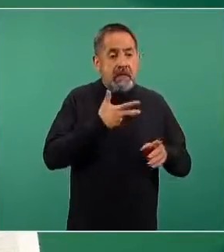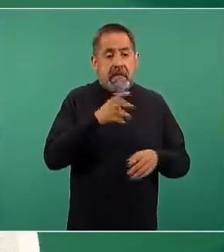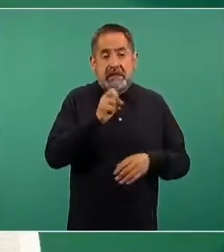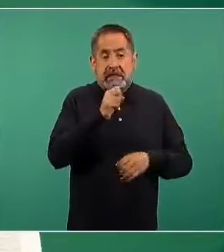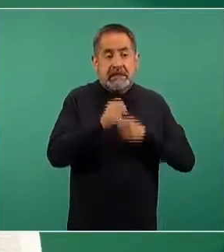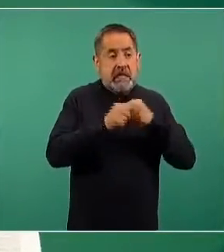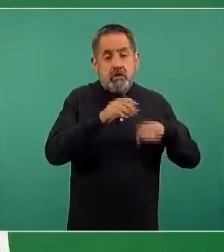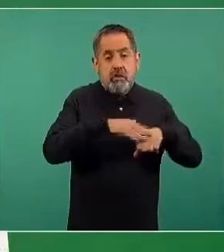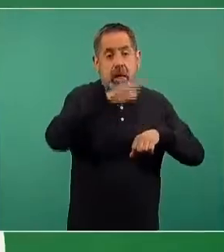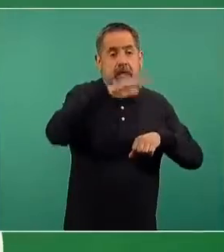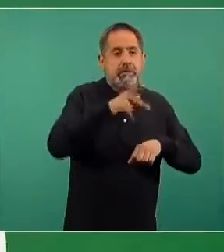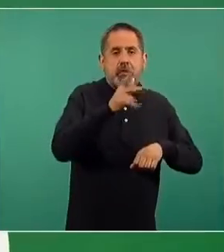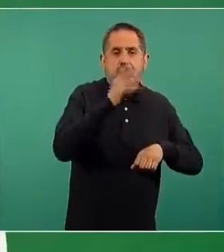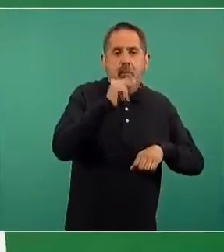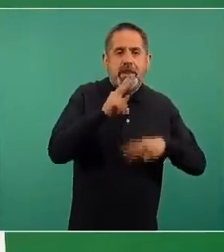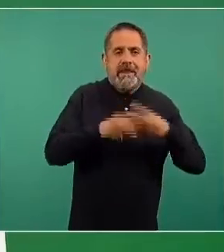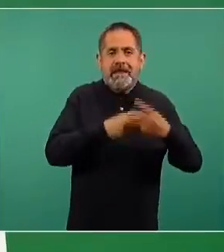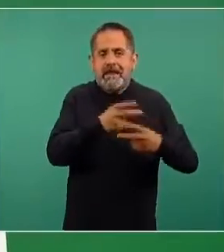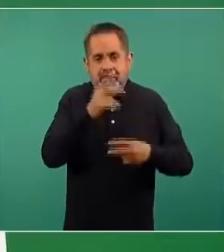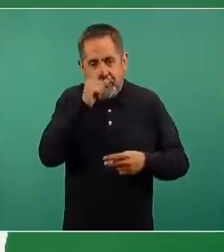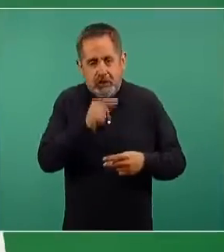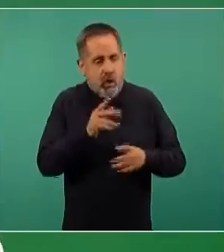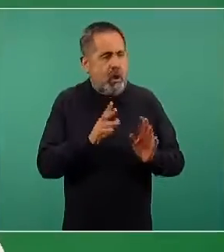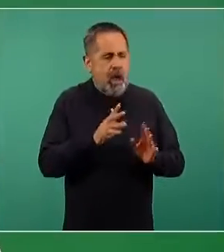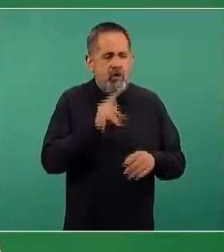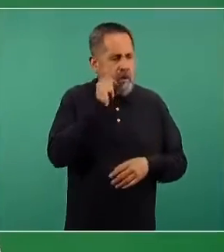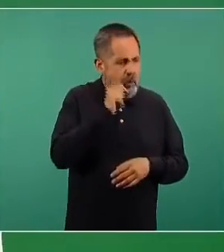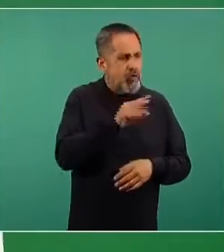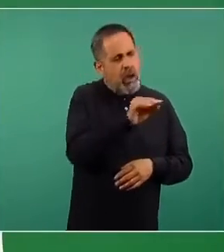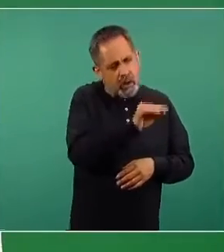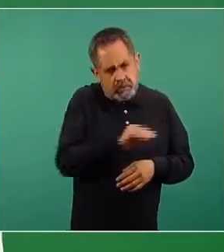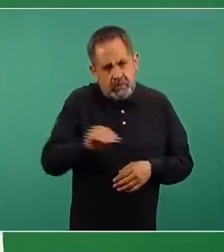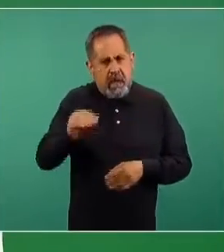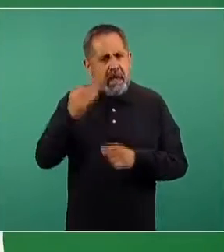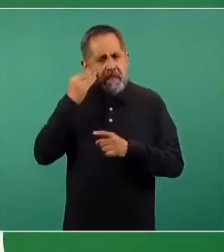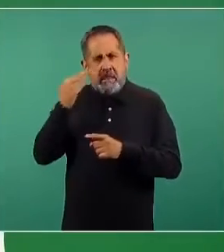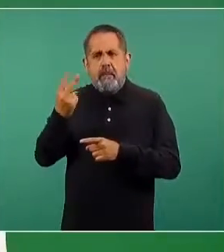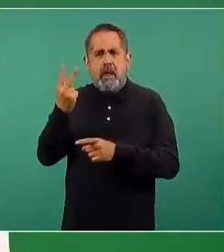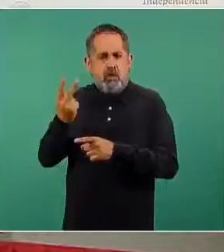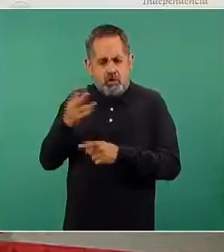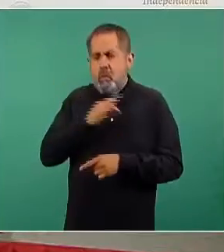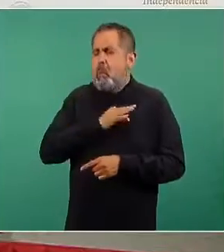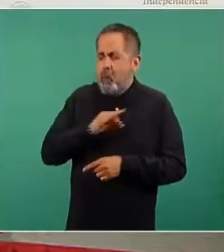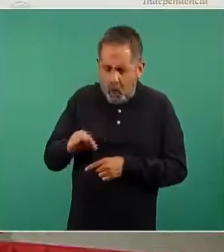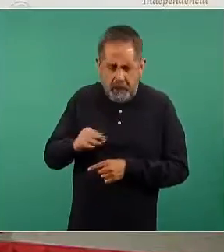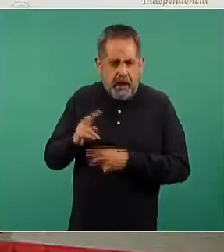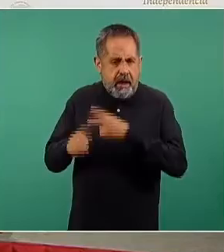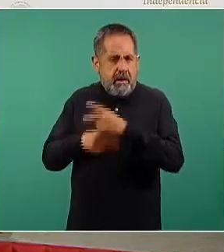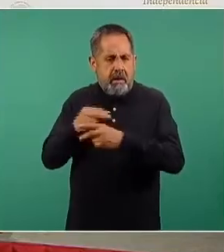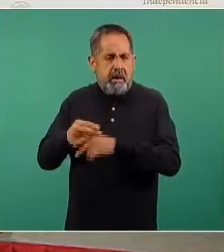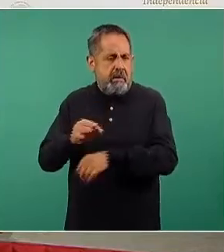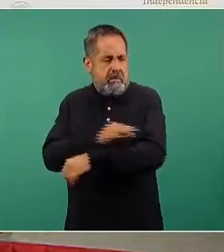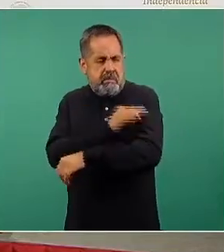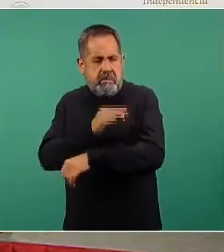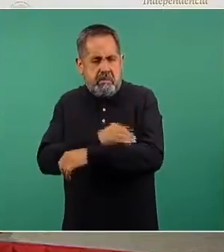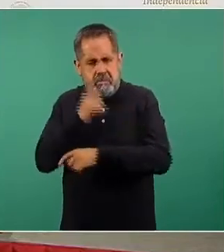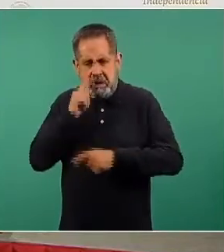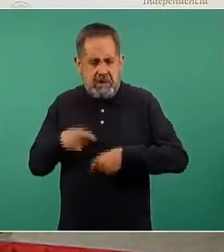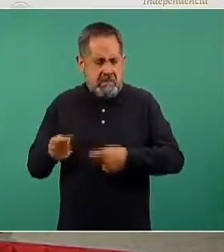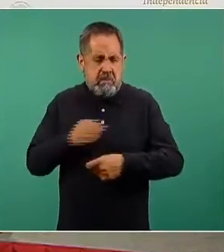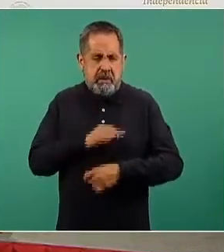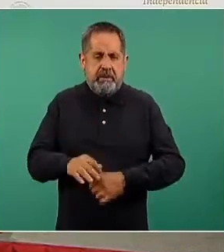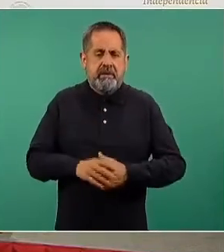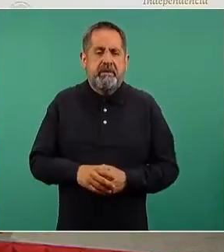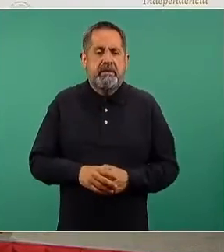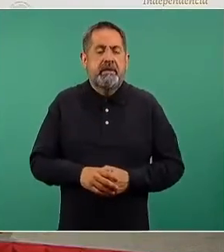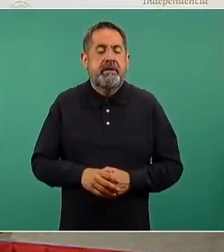más años de edad y, de todos modos, serán reconsideradas en la etapa 2 cuando esté pendiente su vacunación.